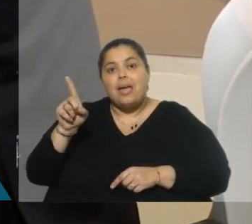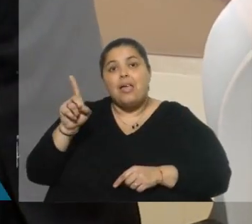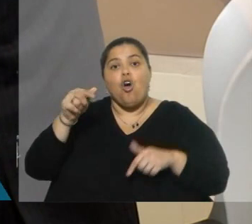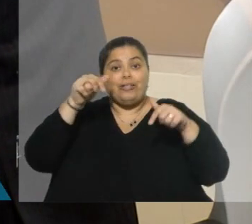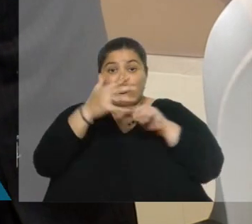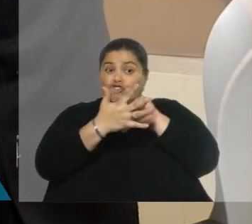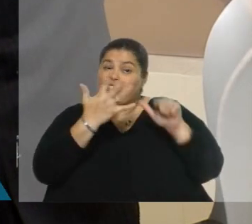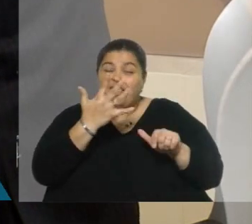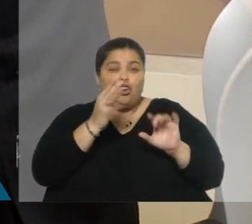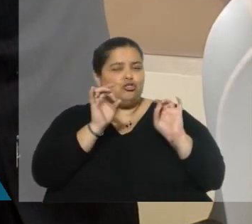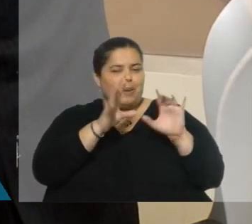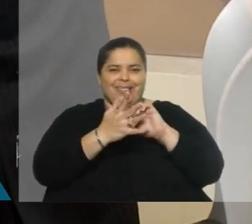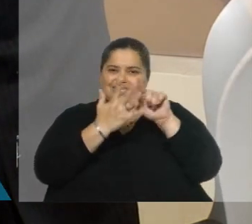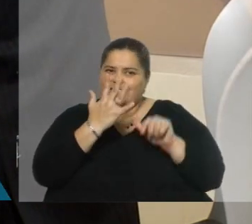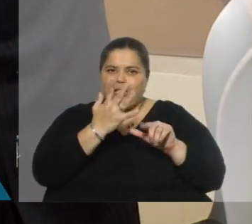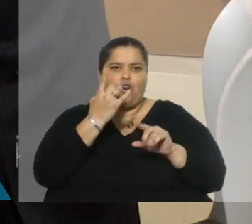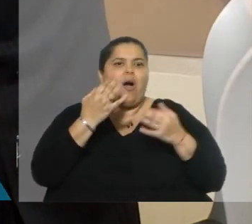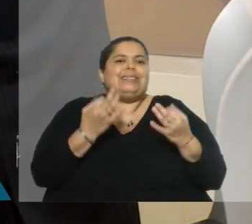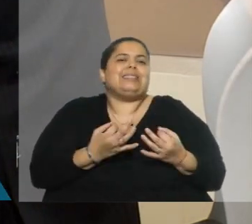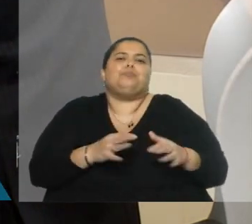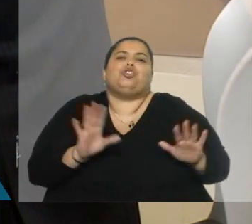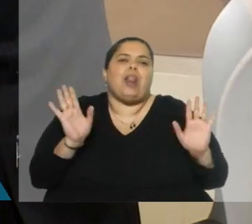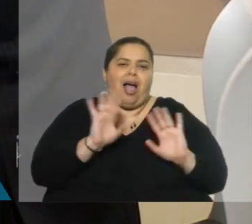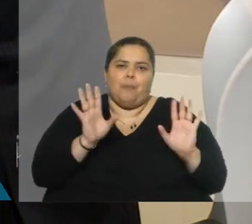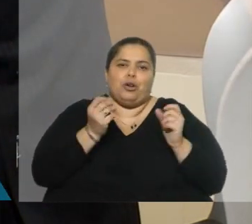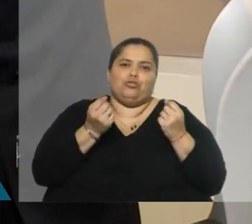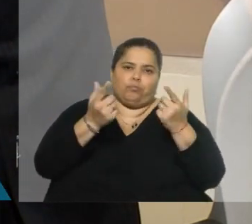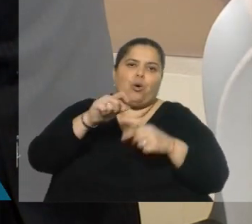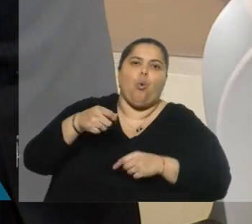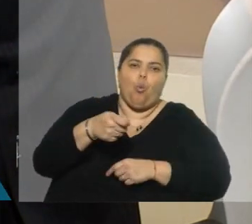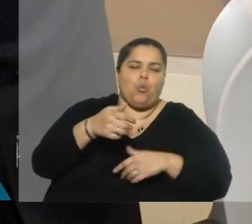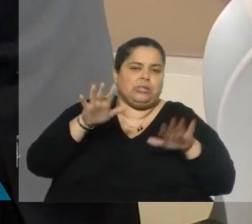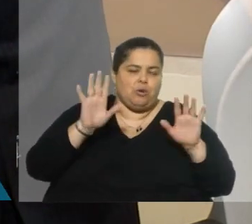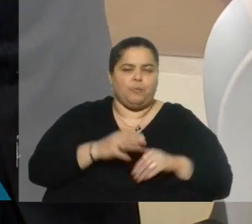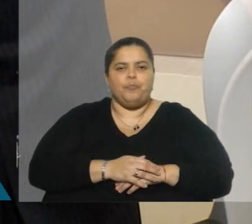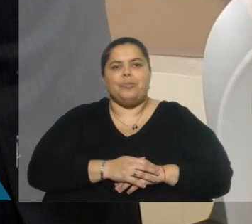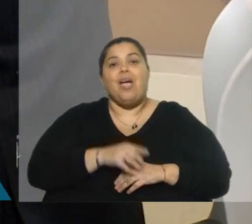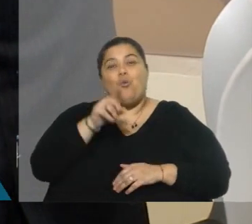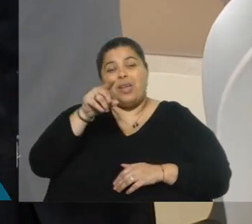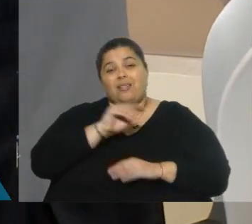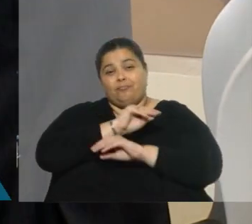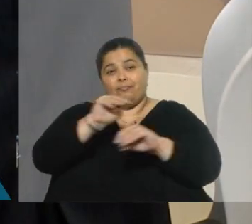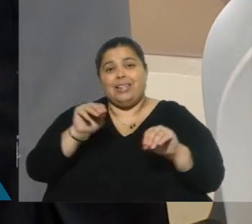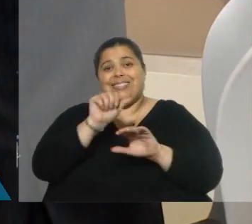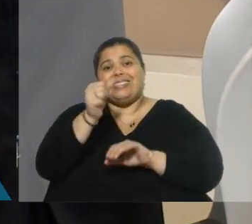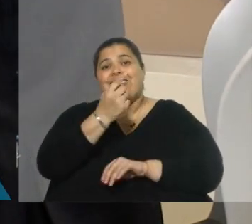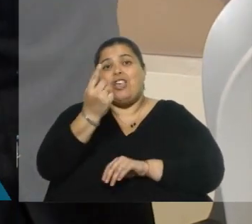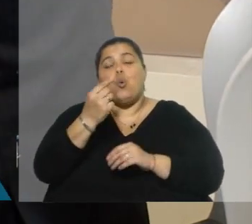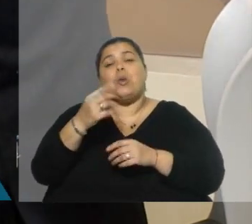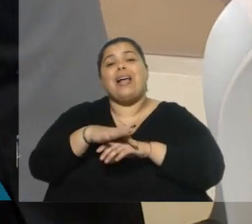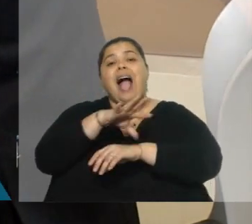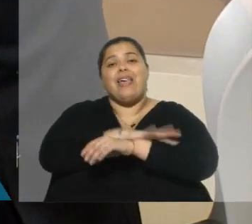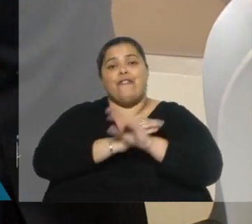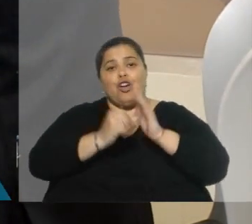en la justicia. Habrá que esperar entonces. Me acuerdo que anunció la construcción de 61 CAIF. Sí. Estaban los recursos. ¿Ya empezaron esas